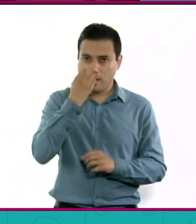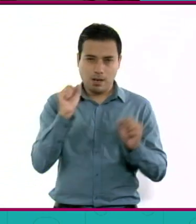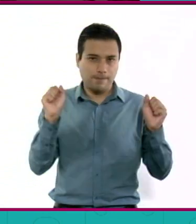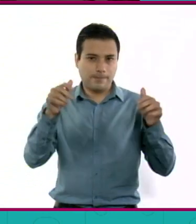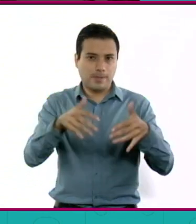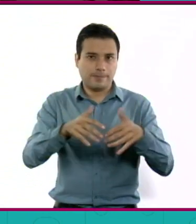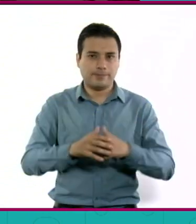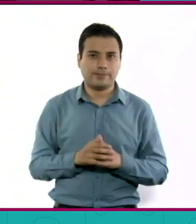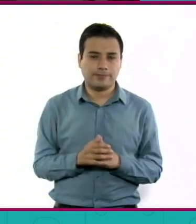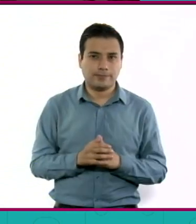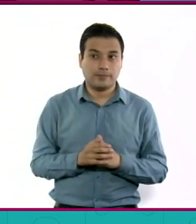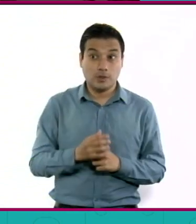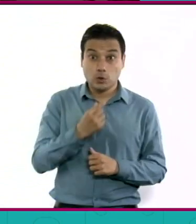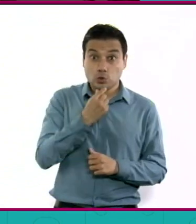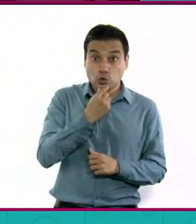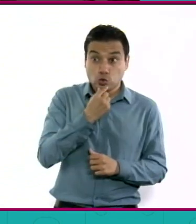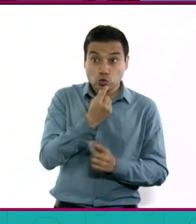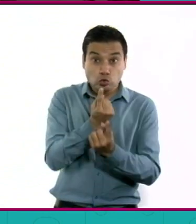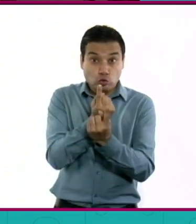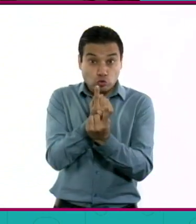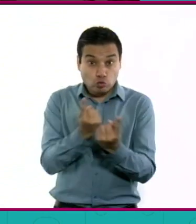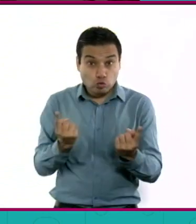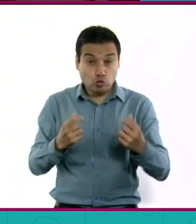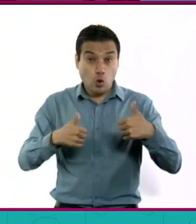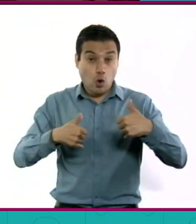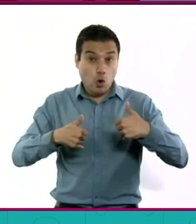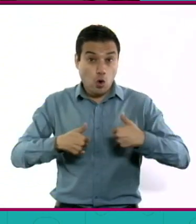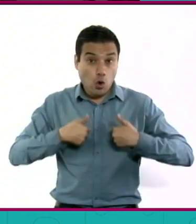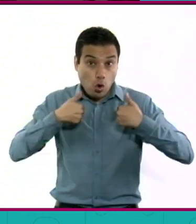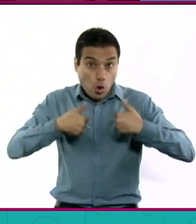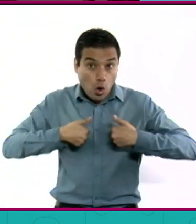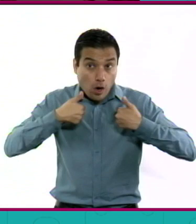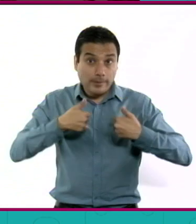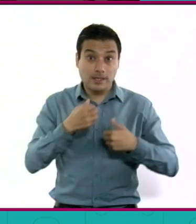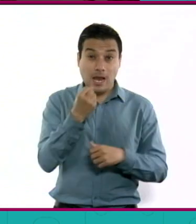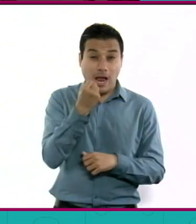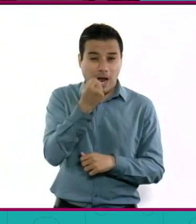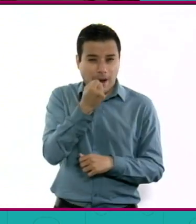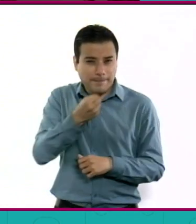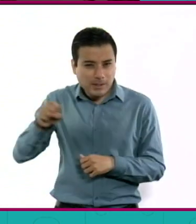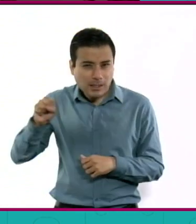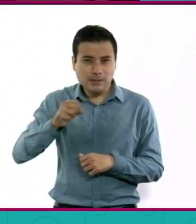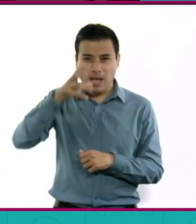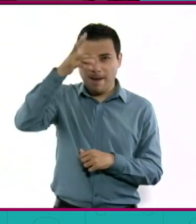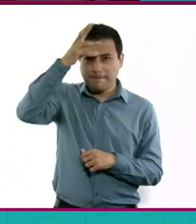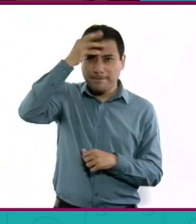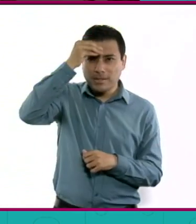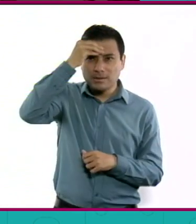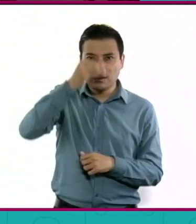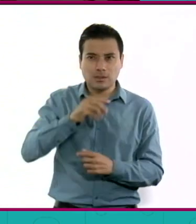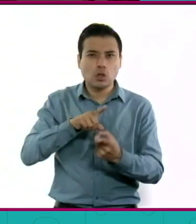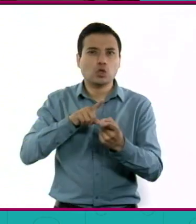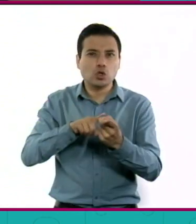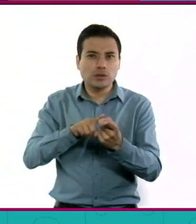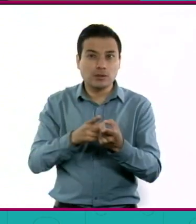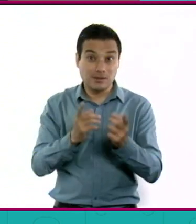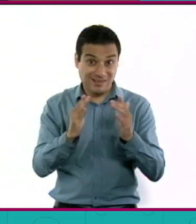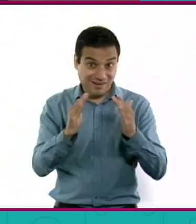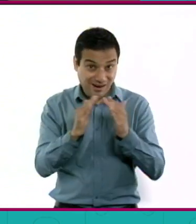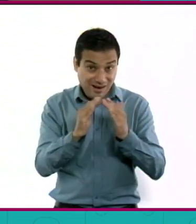pudieran crecer y aprender y desarrollar habilidades que en la casa solitos no lo podrían hacer.